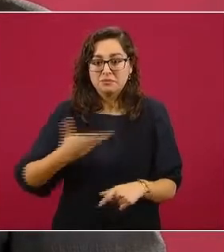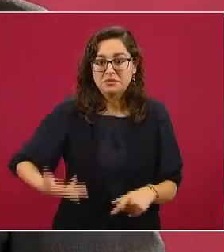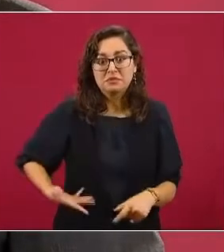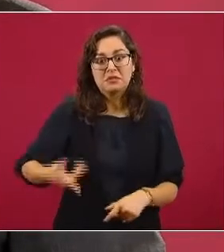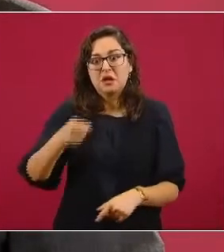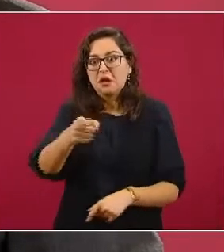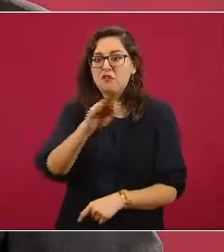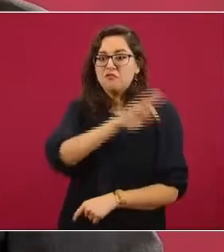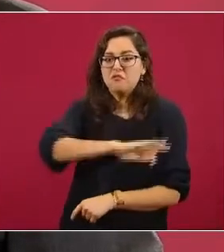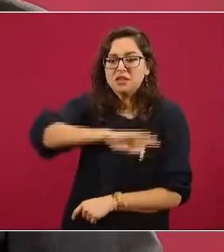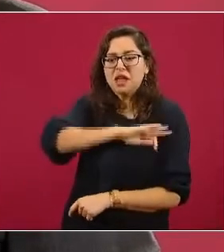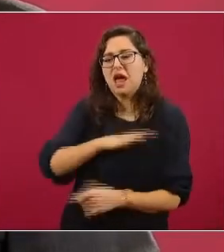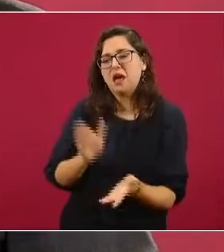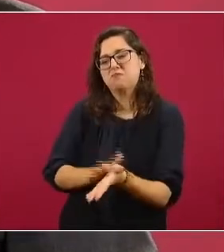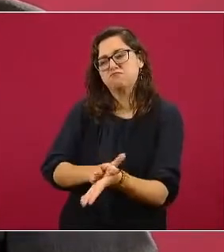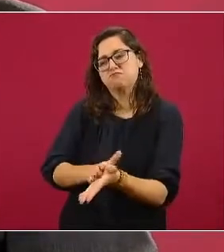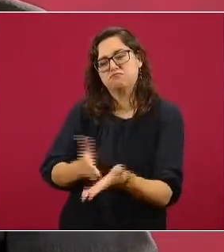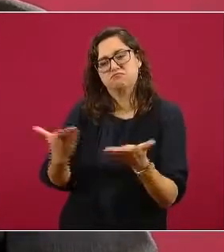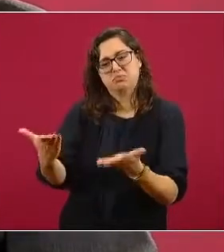Una imprudencia.